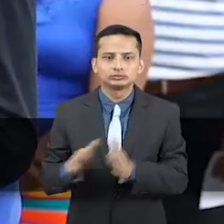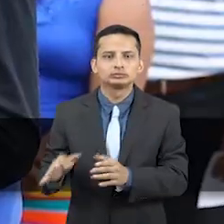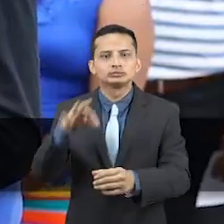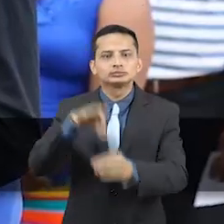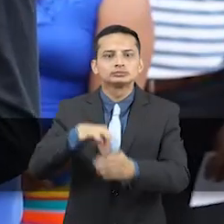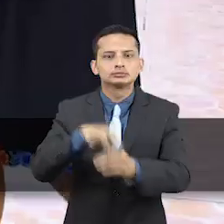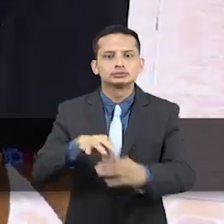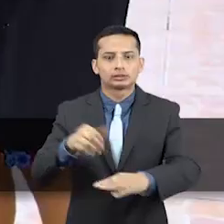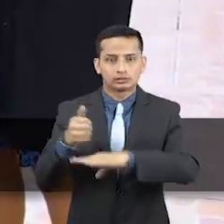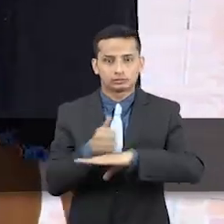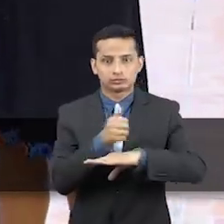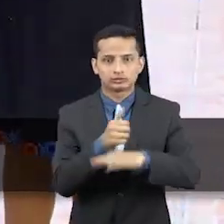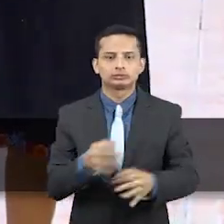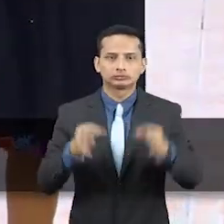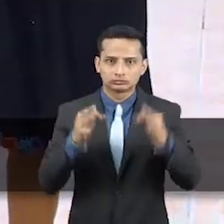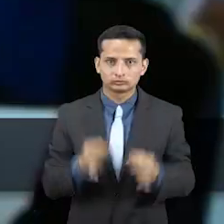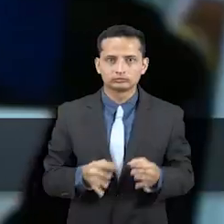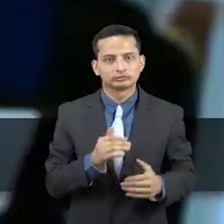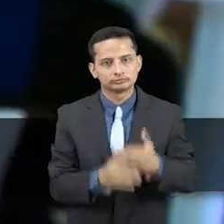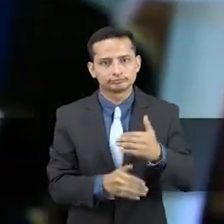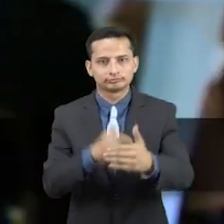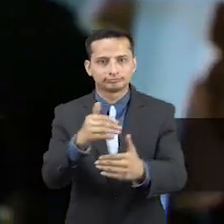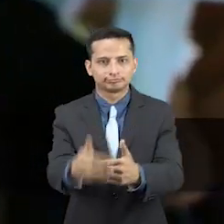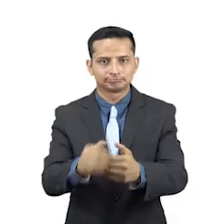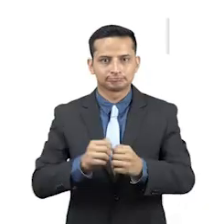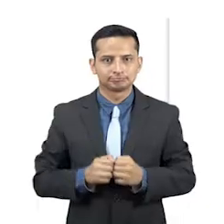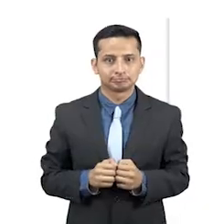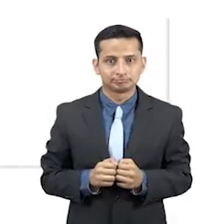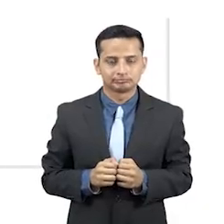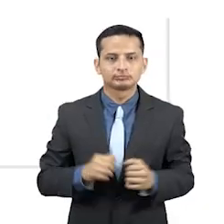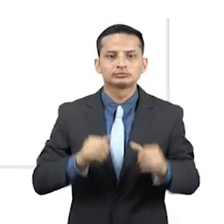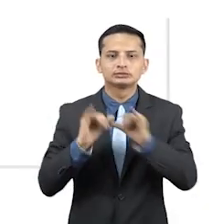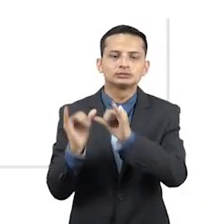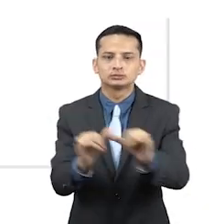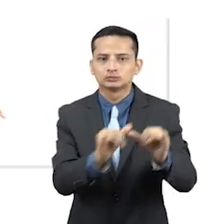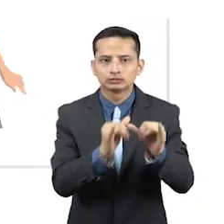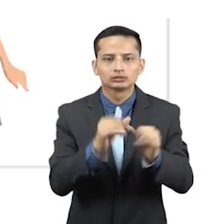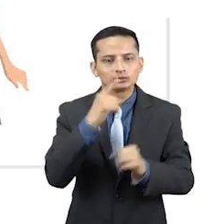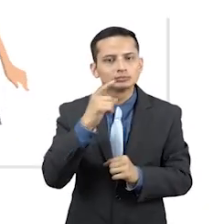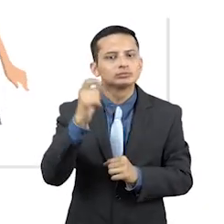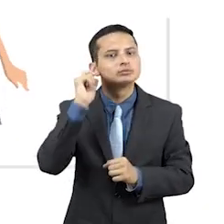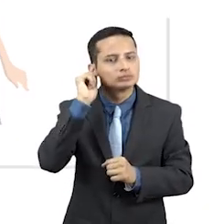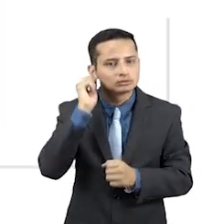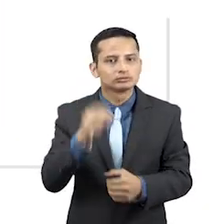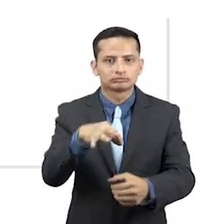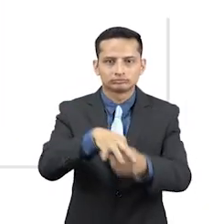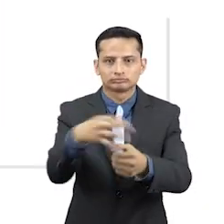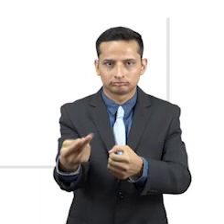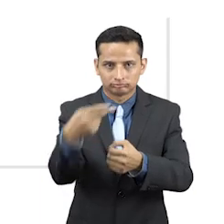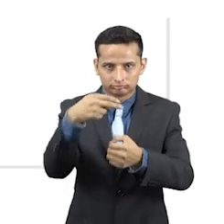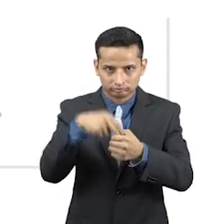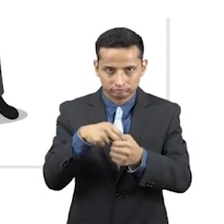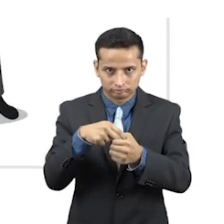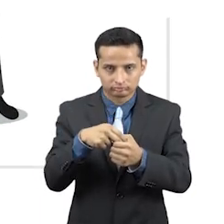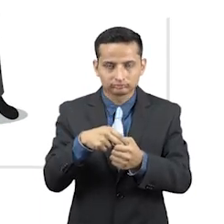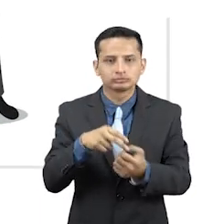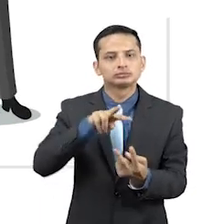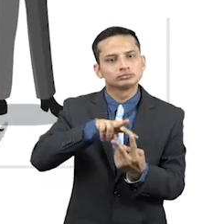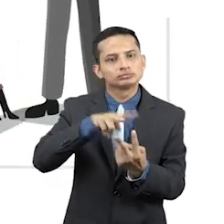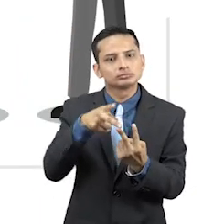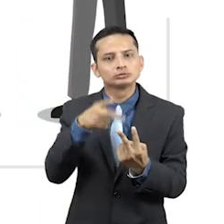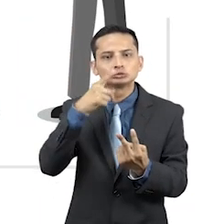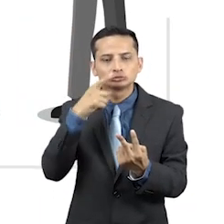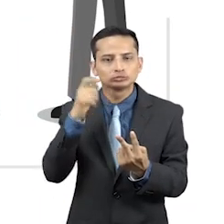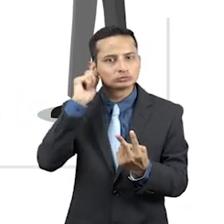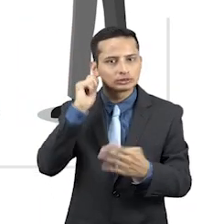electorales que lleva a cabo la función electoral, garantizando la proporcionalidad, igualdad de voto, equidad, paridad y